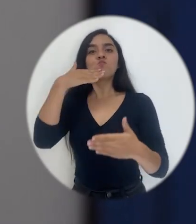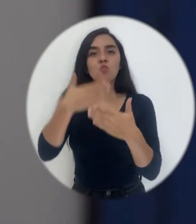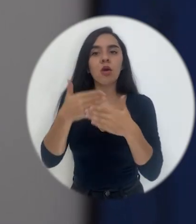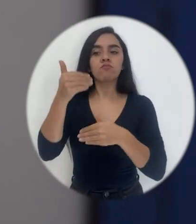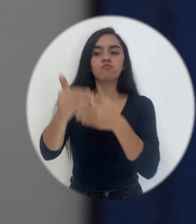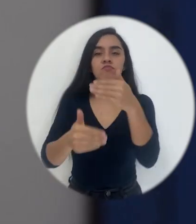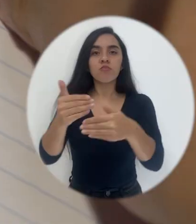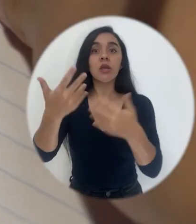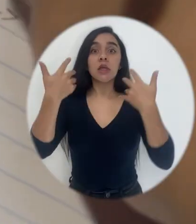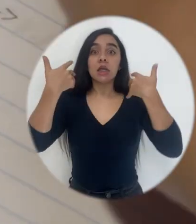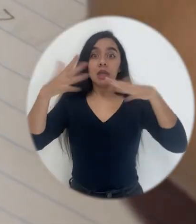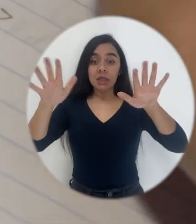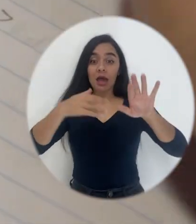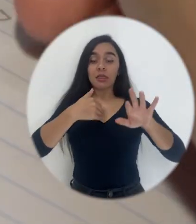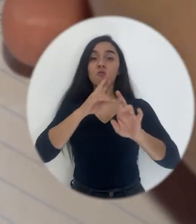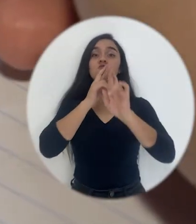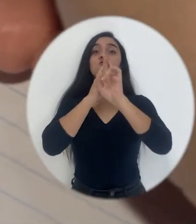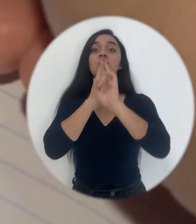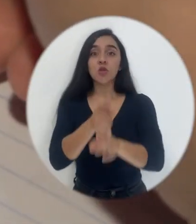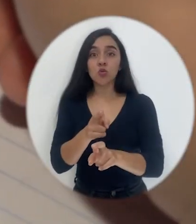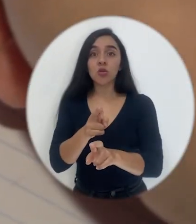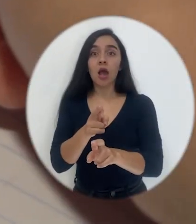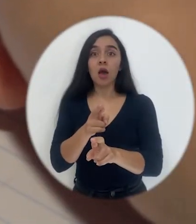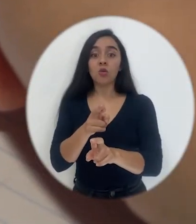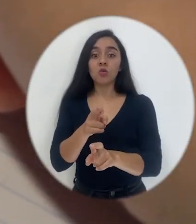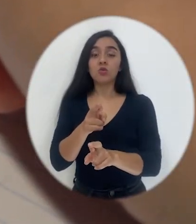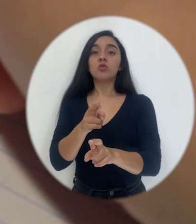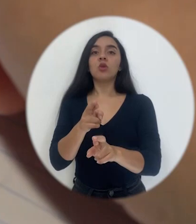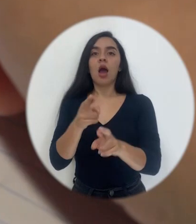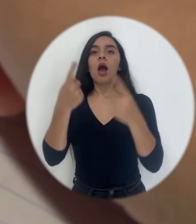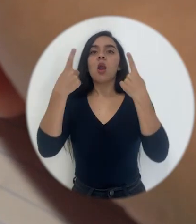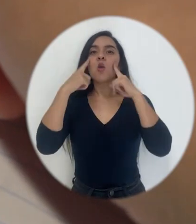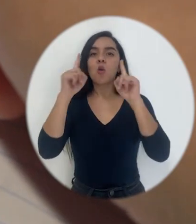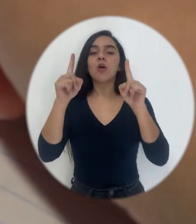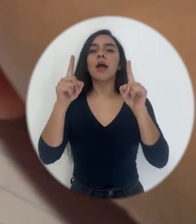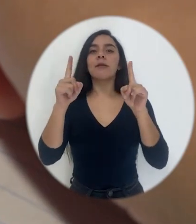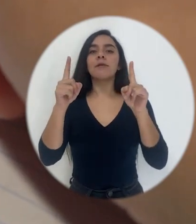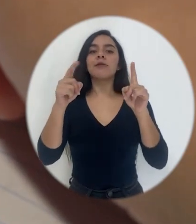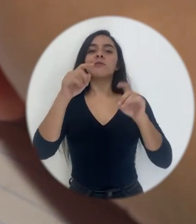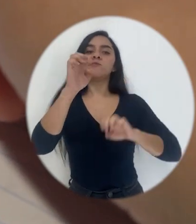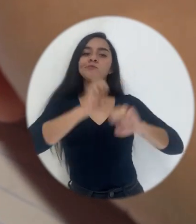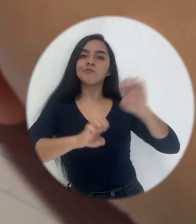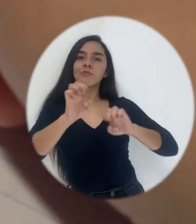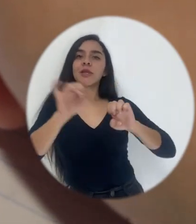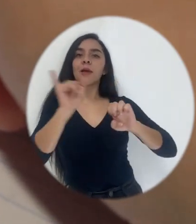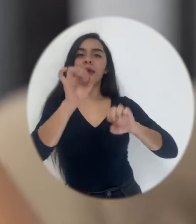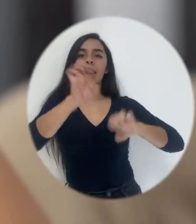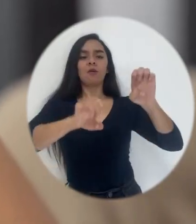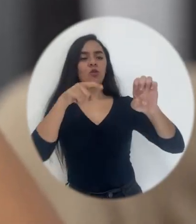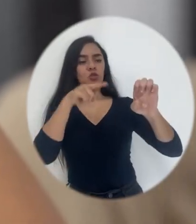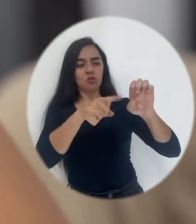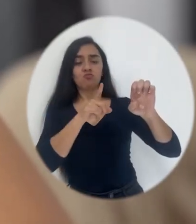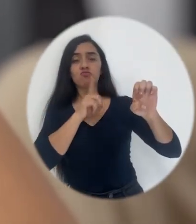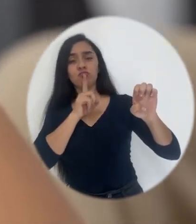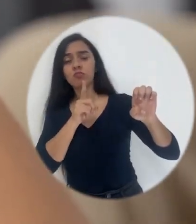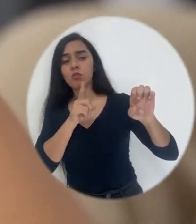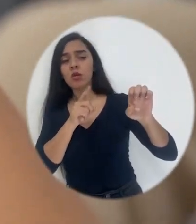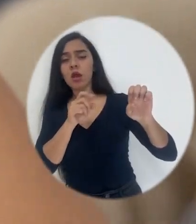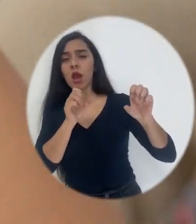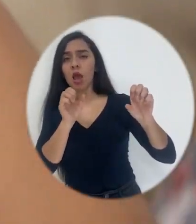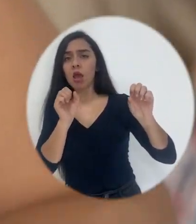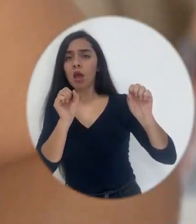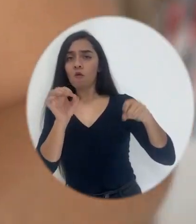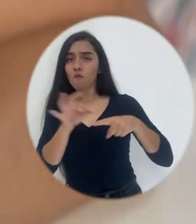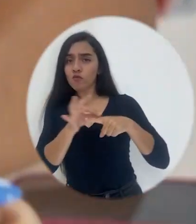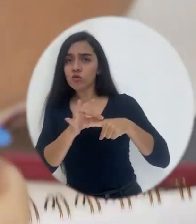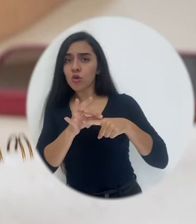cuando ya tengamos resultados, para hacer un análisis de esos resultados, ¿verdad? Y ver si los instrumentos evaluativos realmente nos están dando